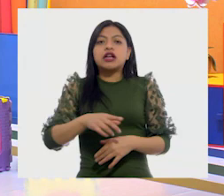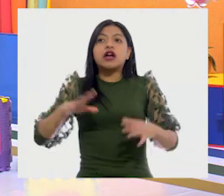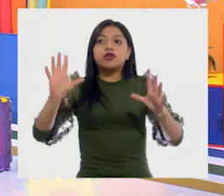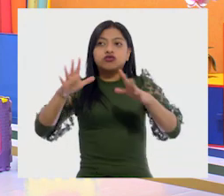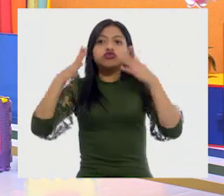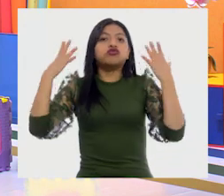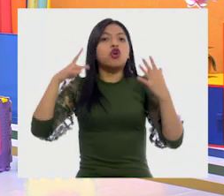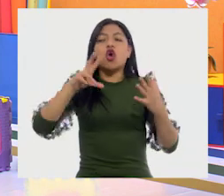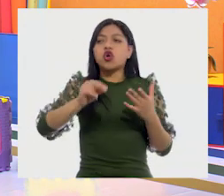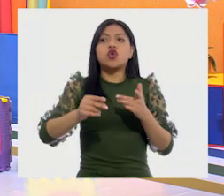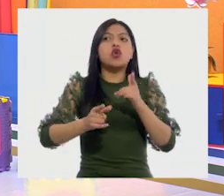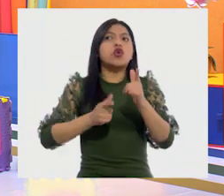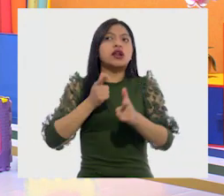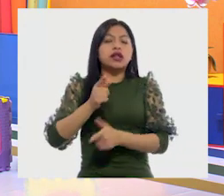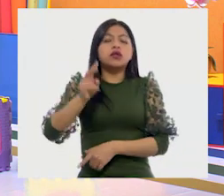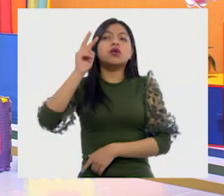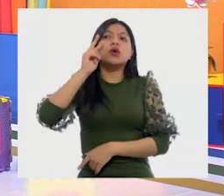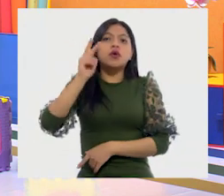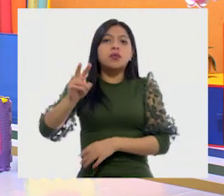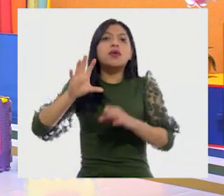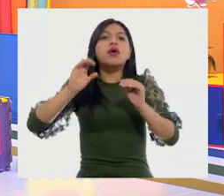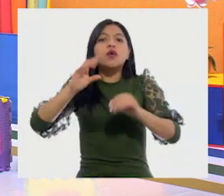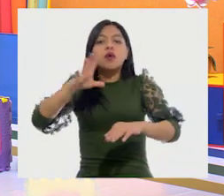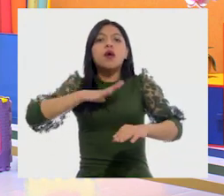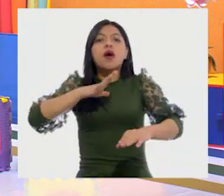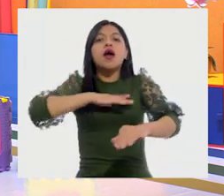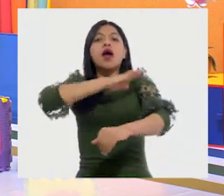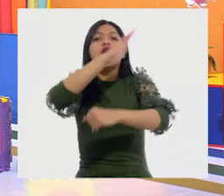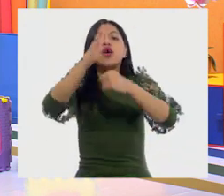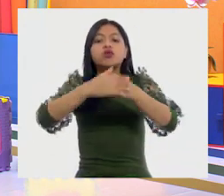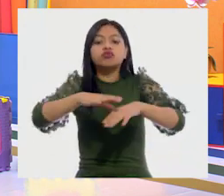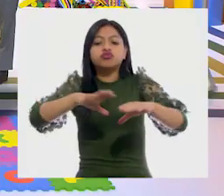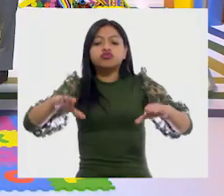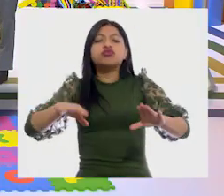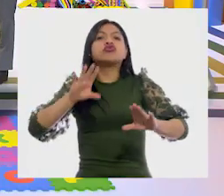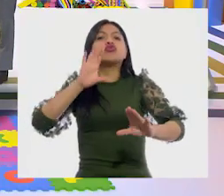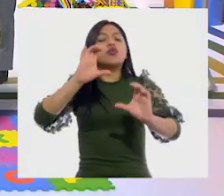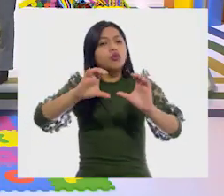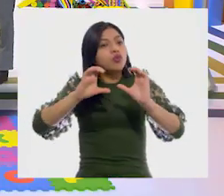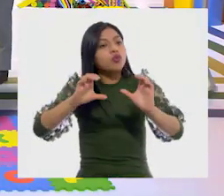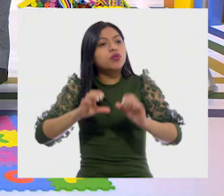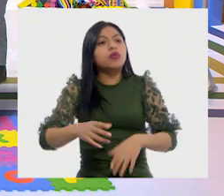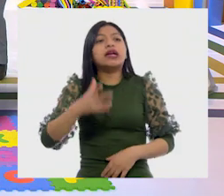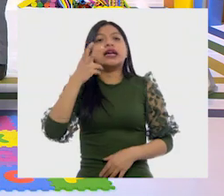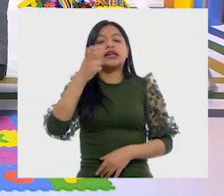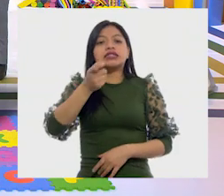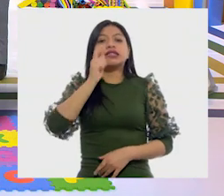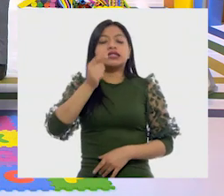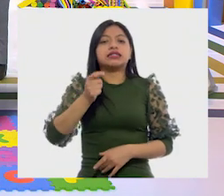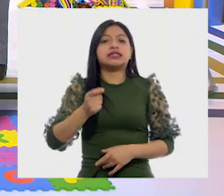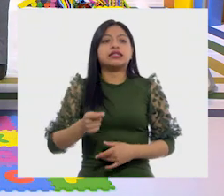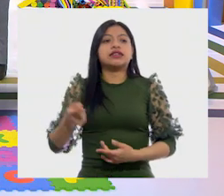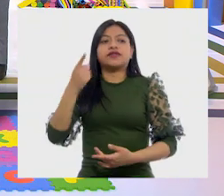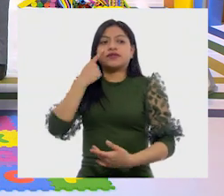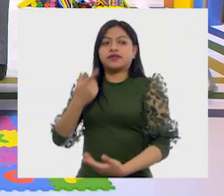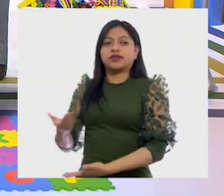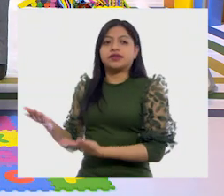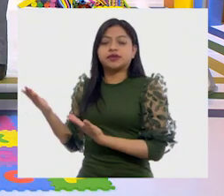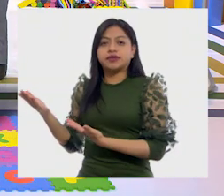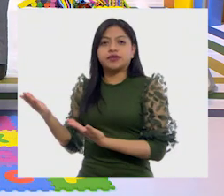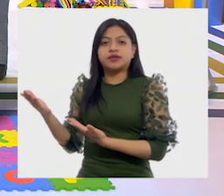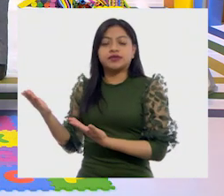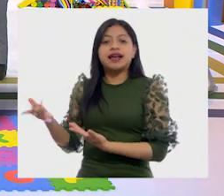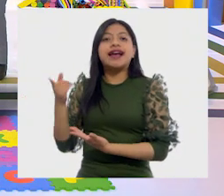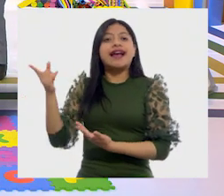velocidad, ¿no? O que hay un tope, es algo muy, muy específico. ¡Ah! Sí. Aquí están los carteles